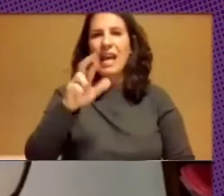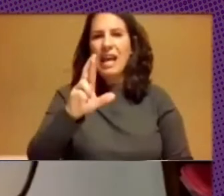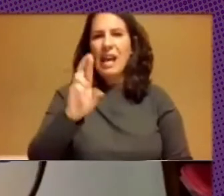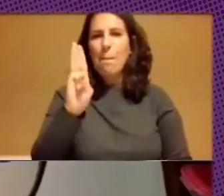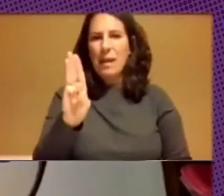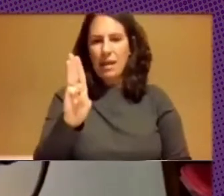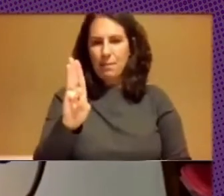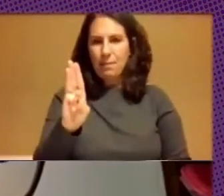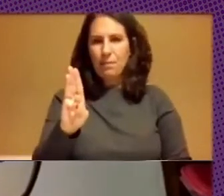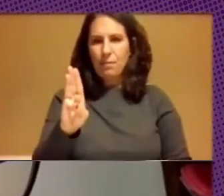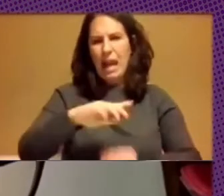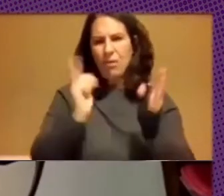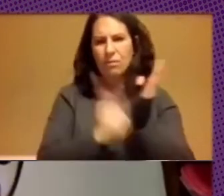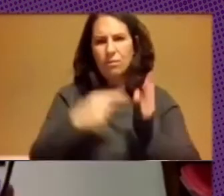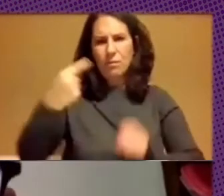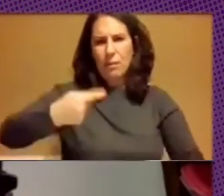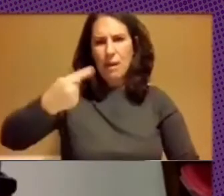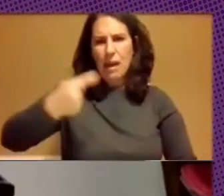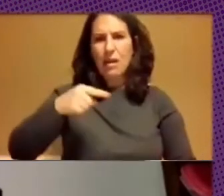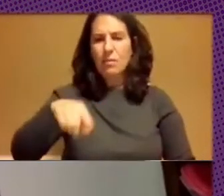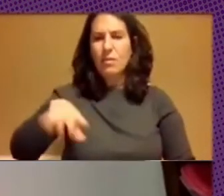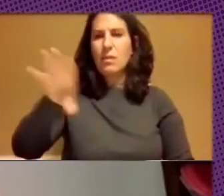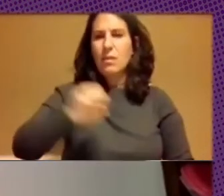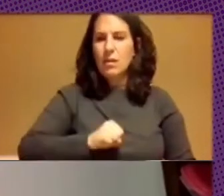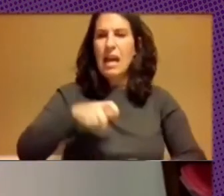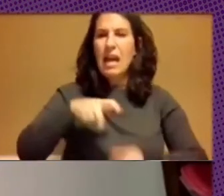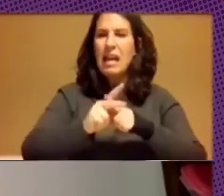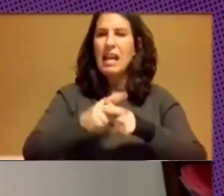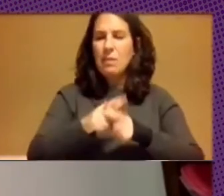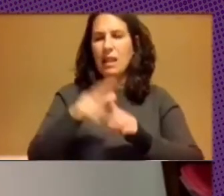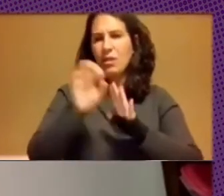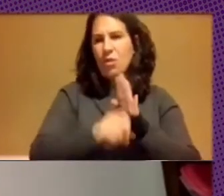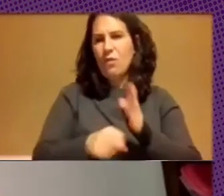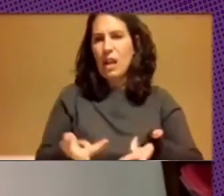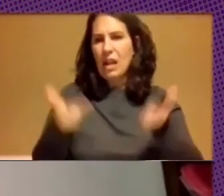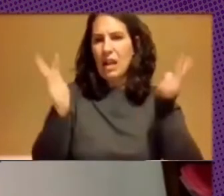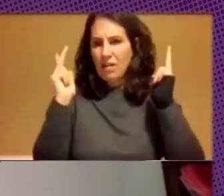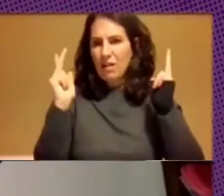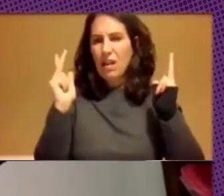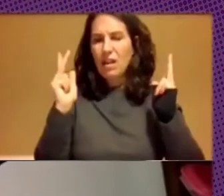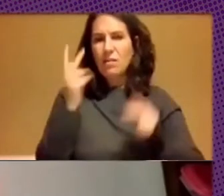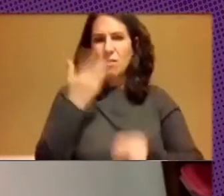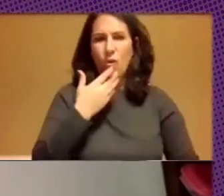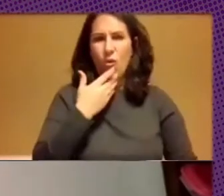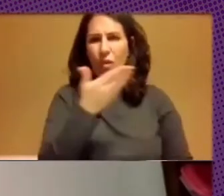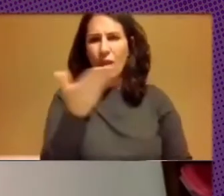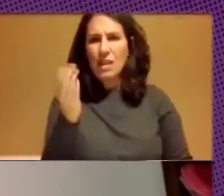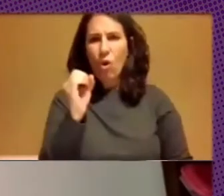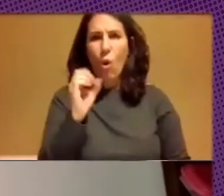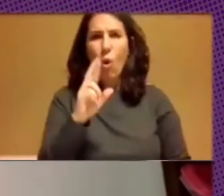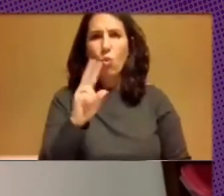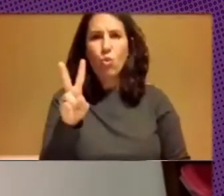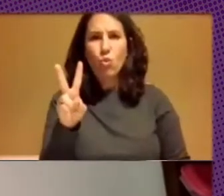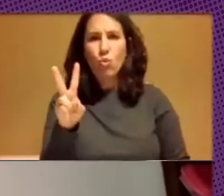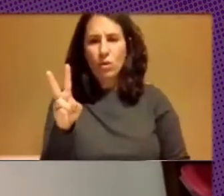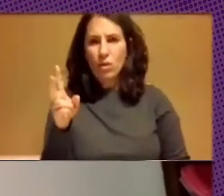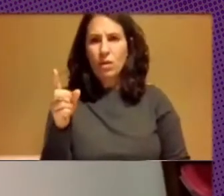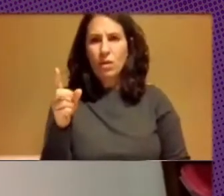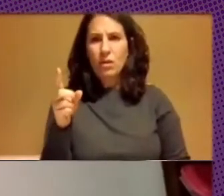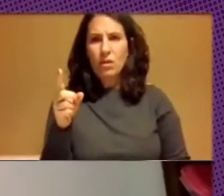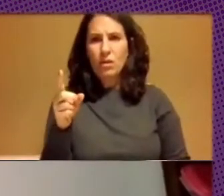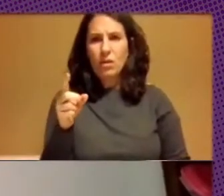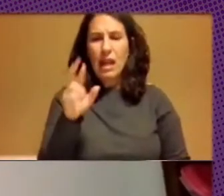implantación se tomó la herramienta Odu, el software libre, supongo que la conocerán, es una plataforma para desarrollar